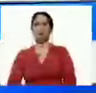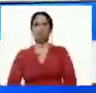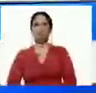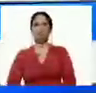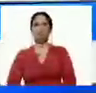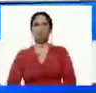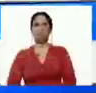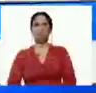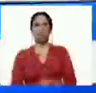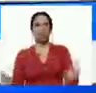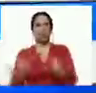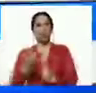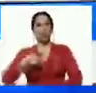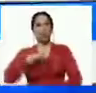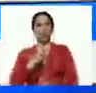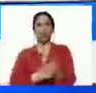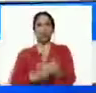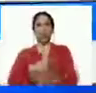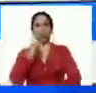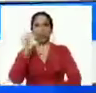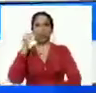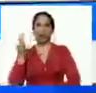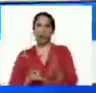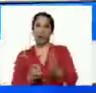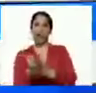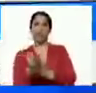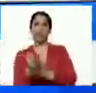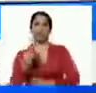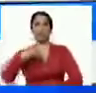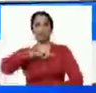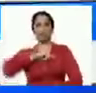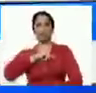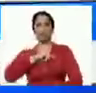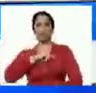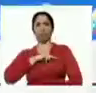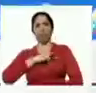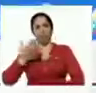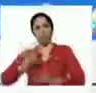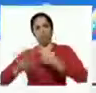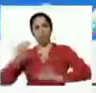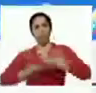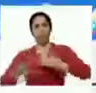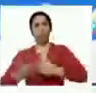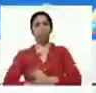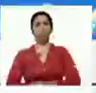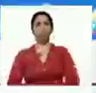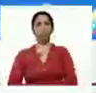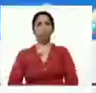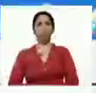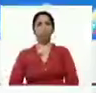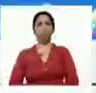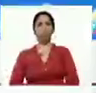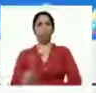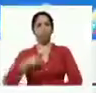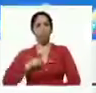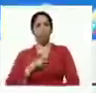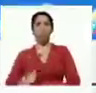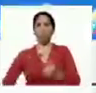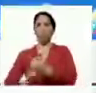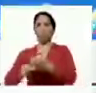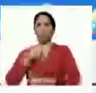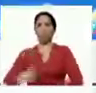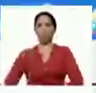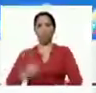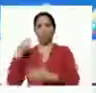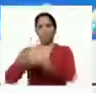con nuestra hermandad nuestra lealtad nuestra solidaridad estamos con China en este